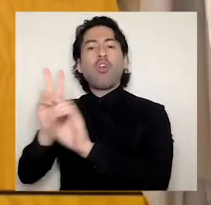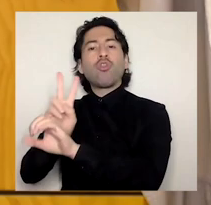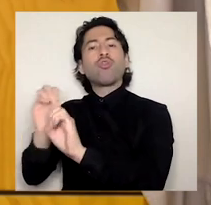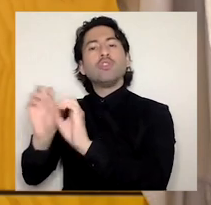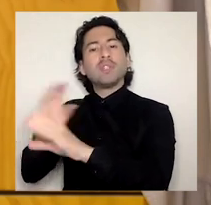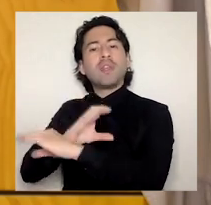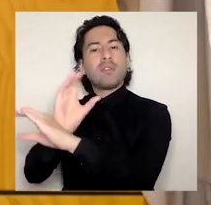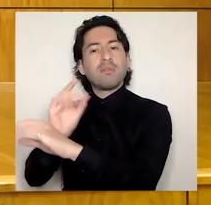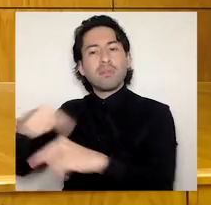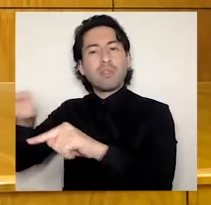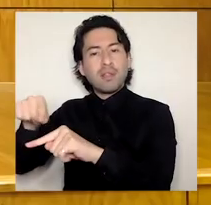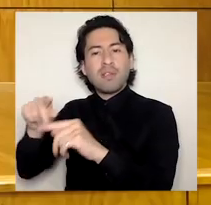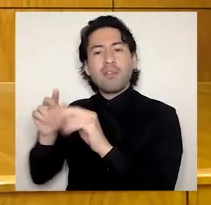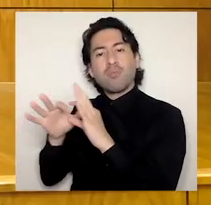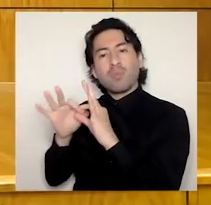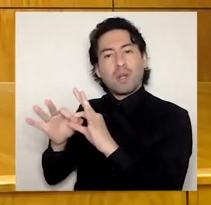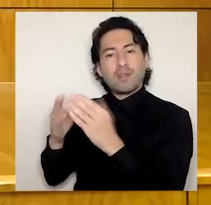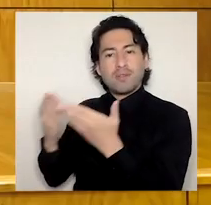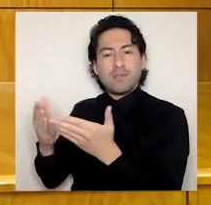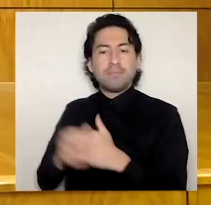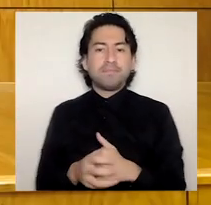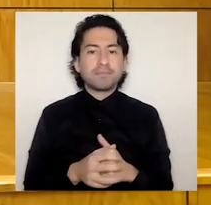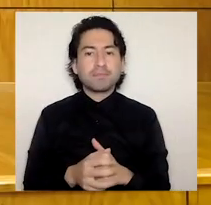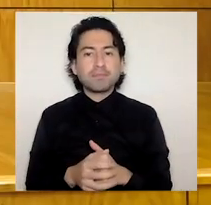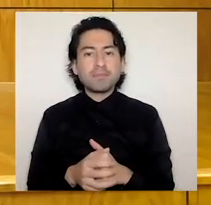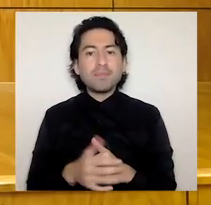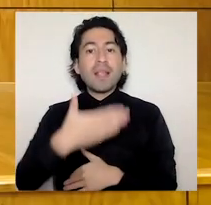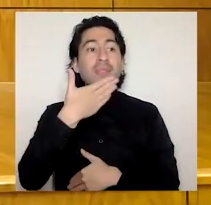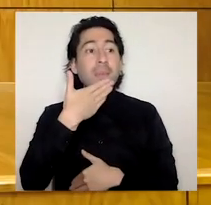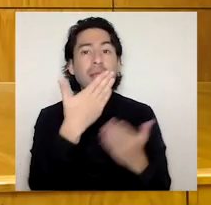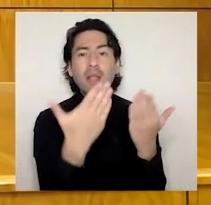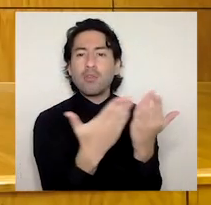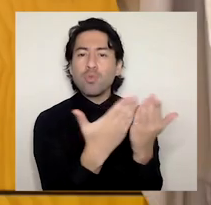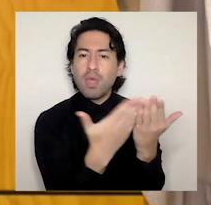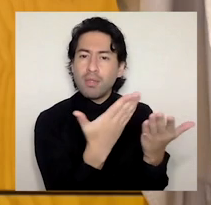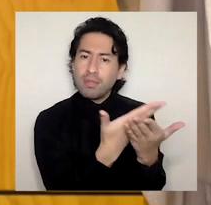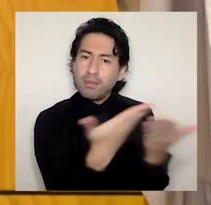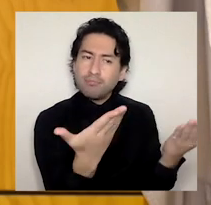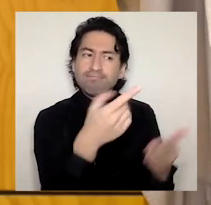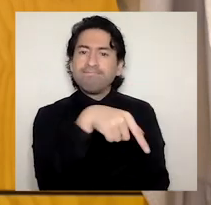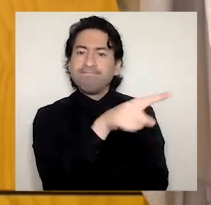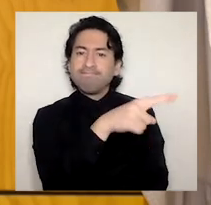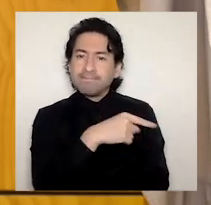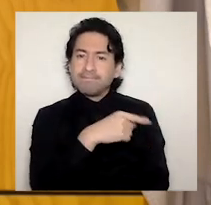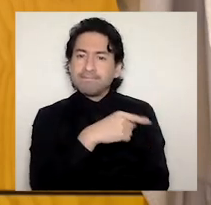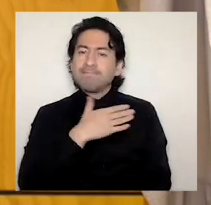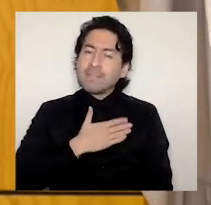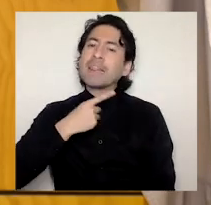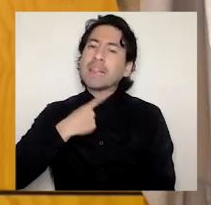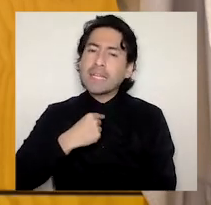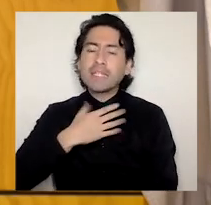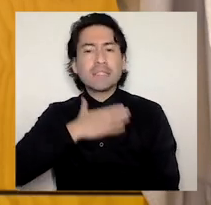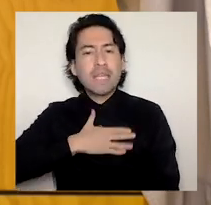profundo agradecimiento. También a nuestros estudiantes, que mantuvieron el interés por